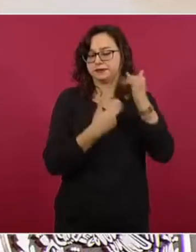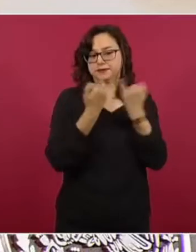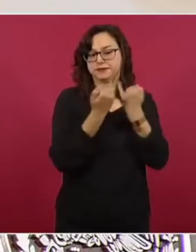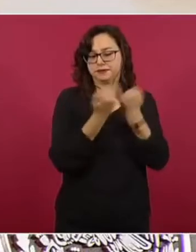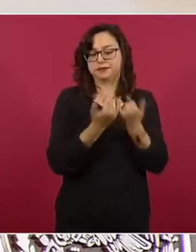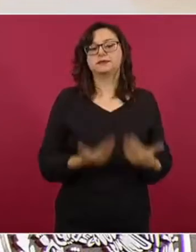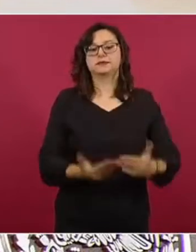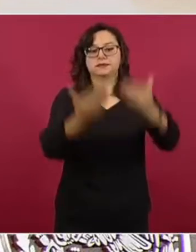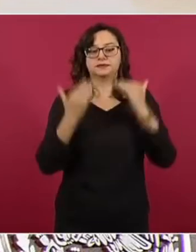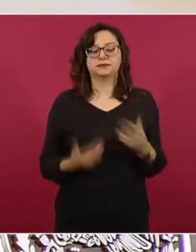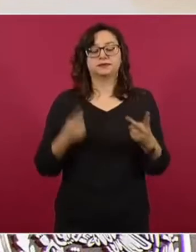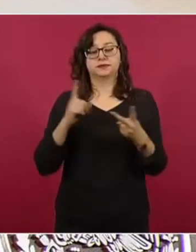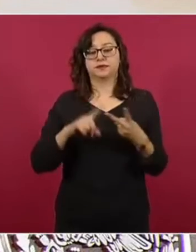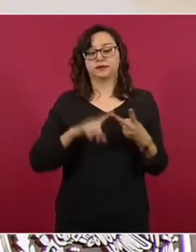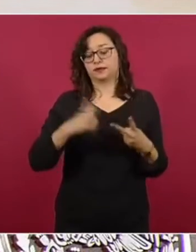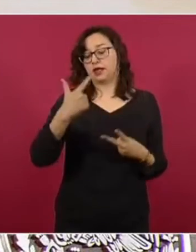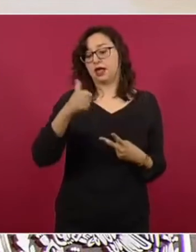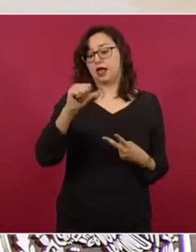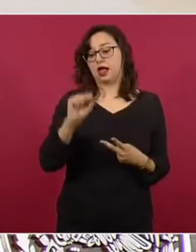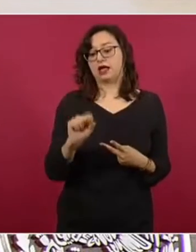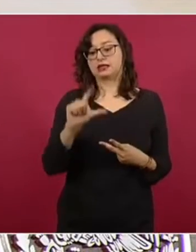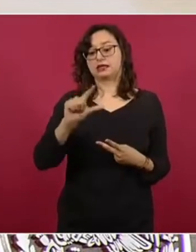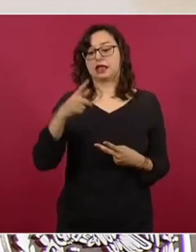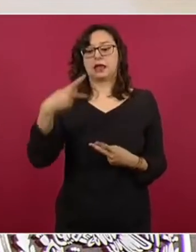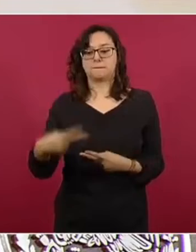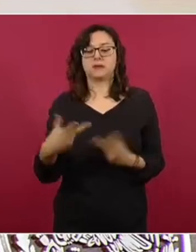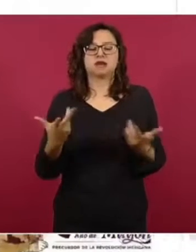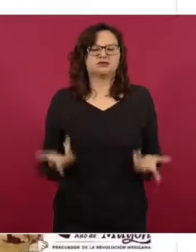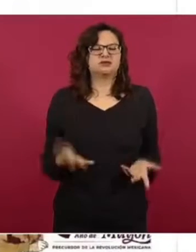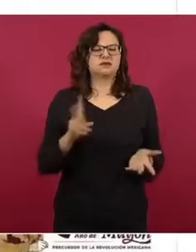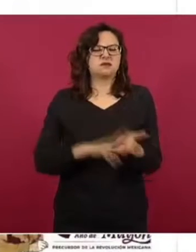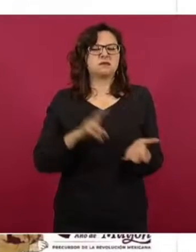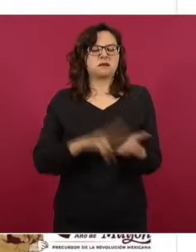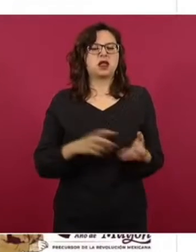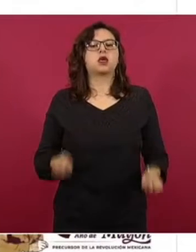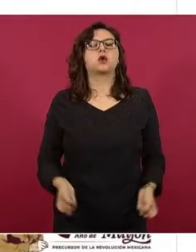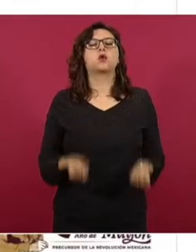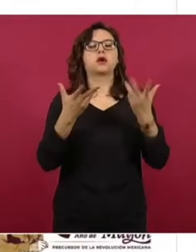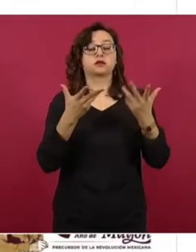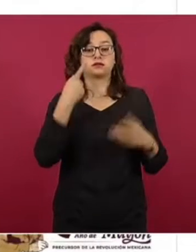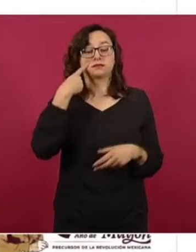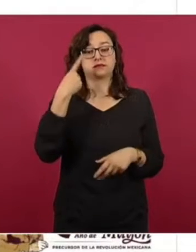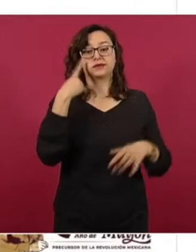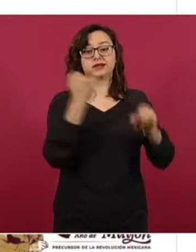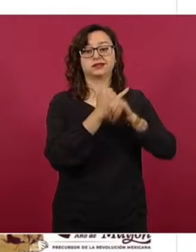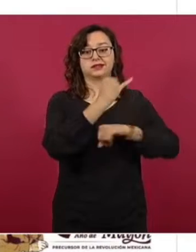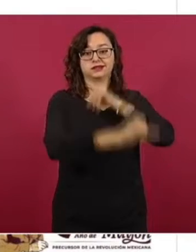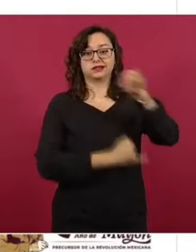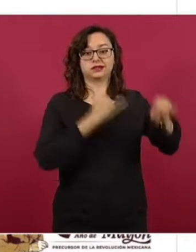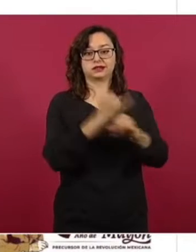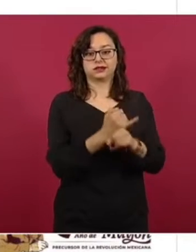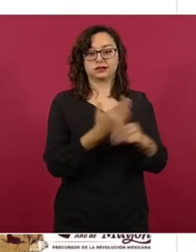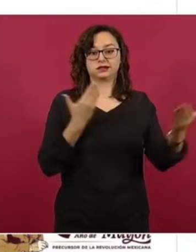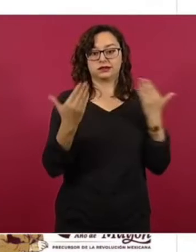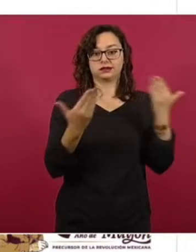el tema de gas LP. ¿Cuáles son los precios del gas LP internacional? Con corte